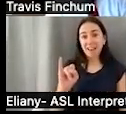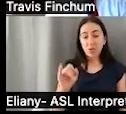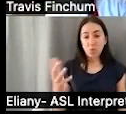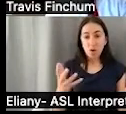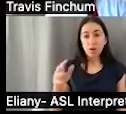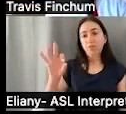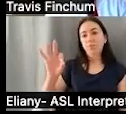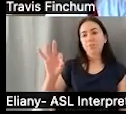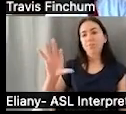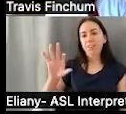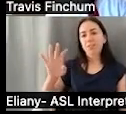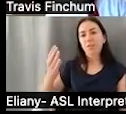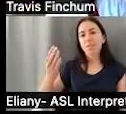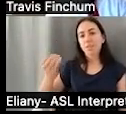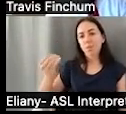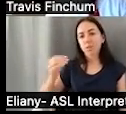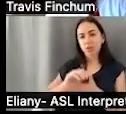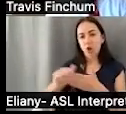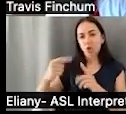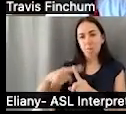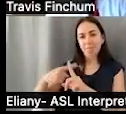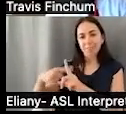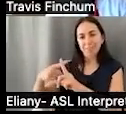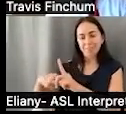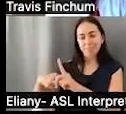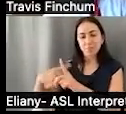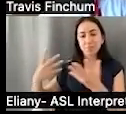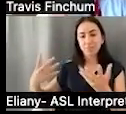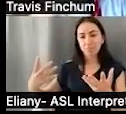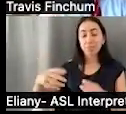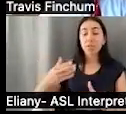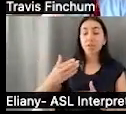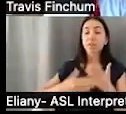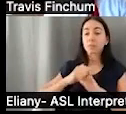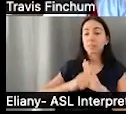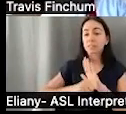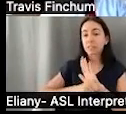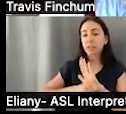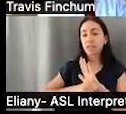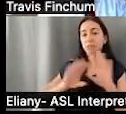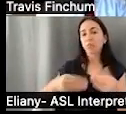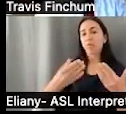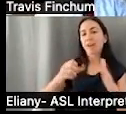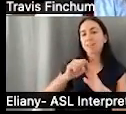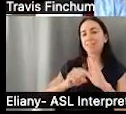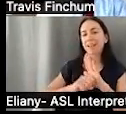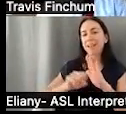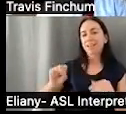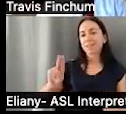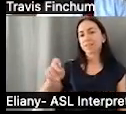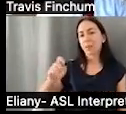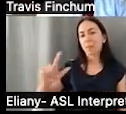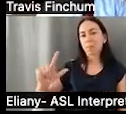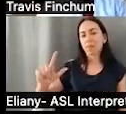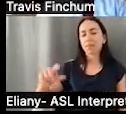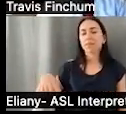beneficio máximo de SSI es 914 dólares al mes. Entonces, estados ponen suplementos